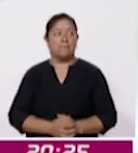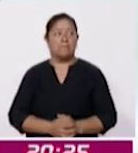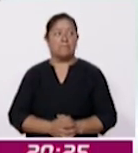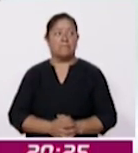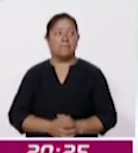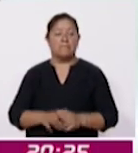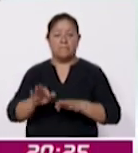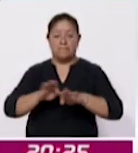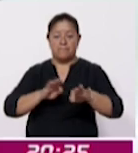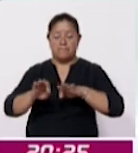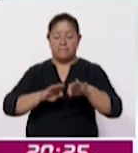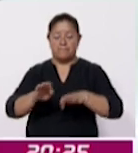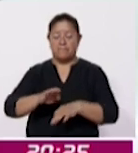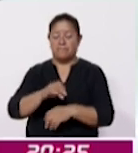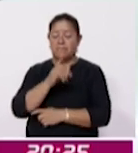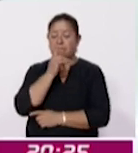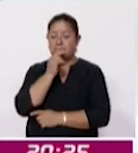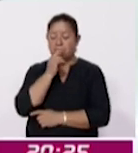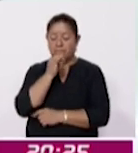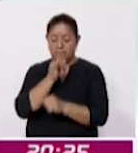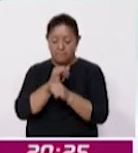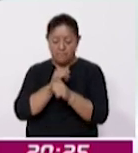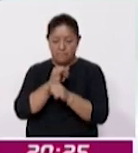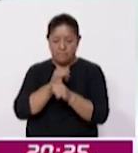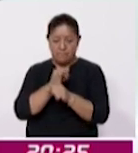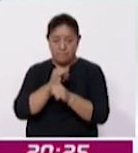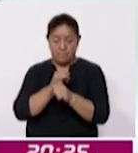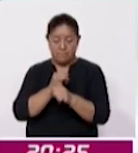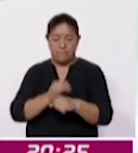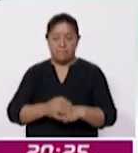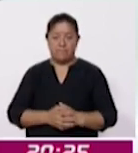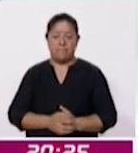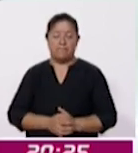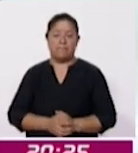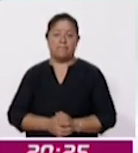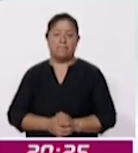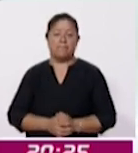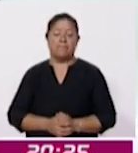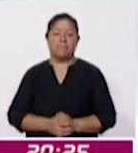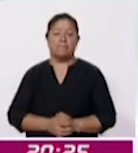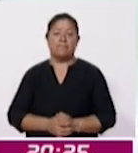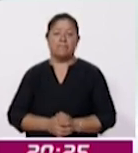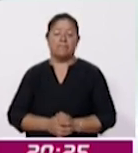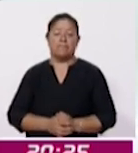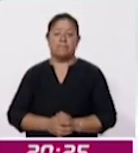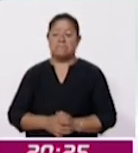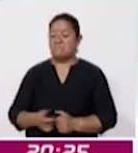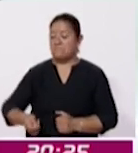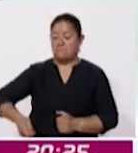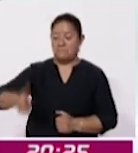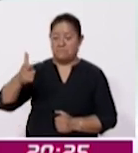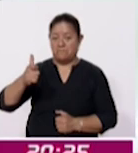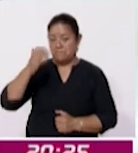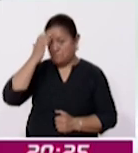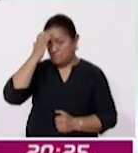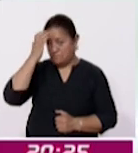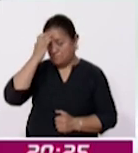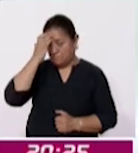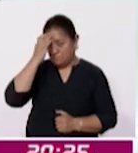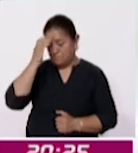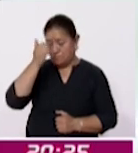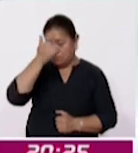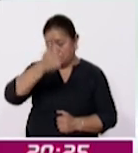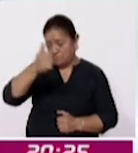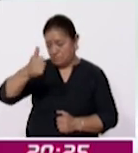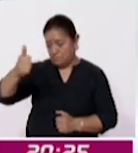policía de investigación ha permitido conocer en primera instancia la identidad de